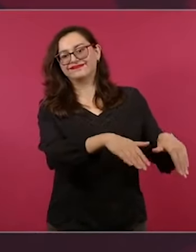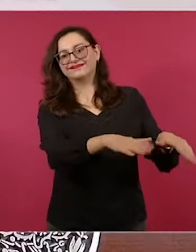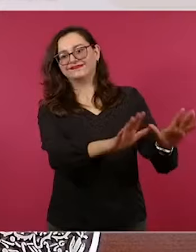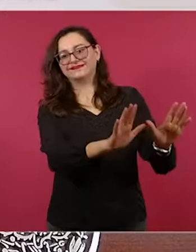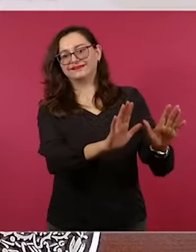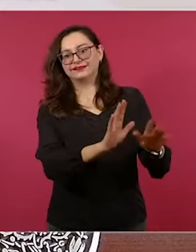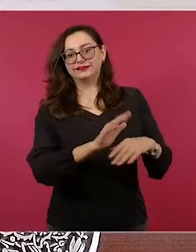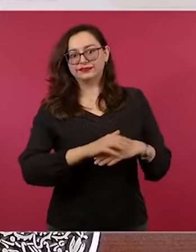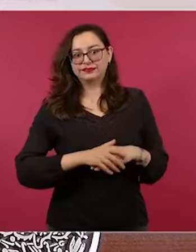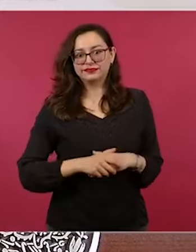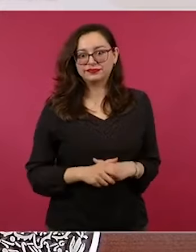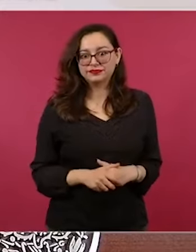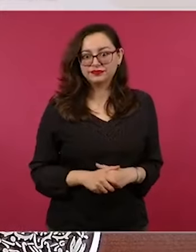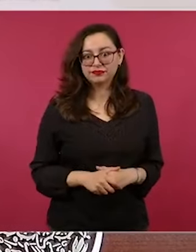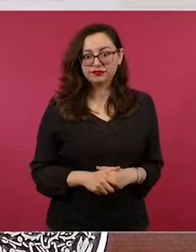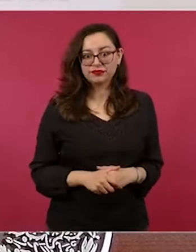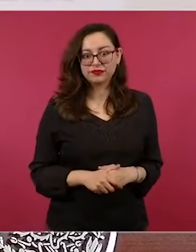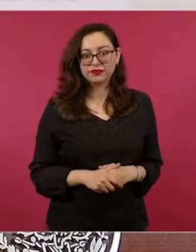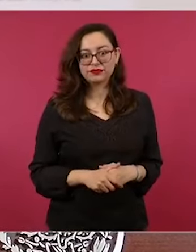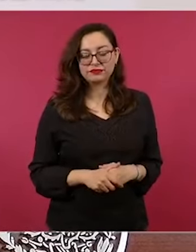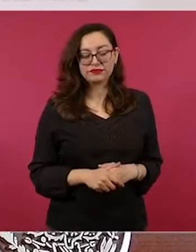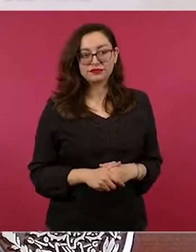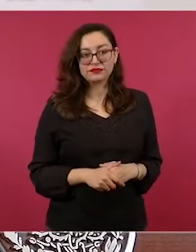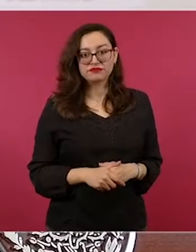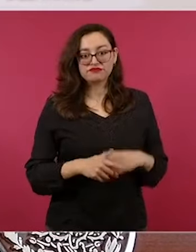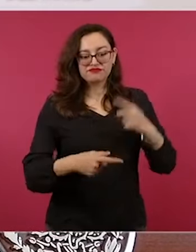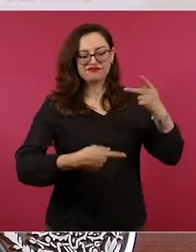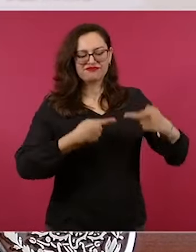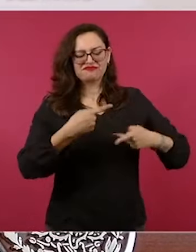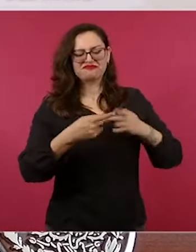ya a ti no te voy a poder convencer.